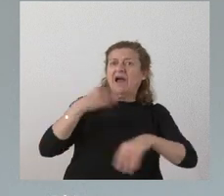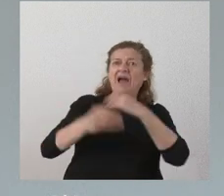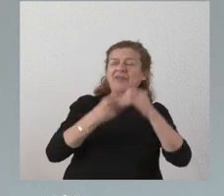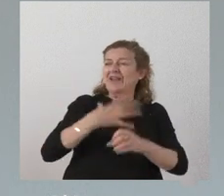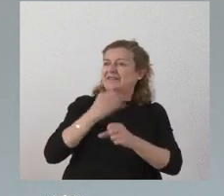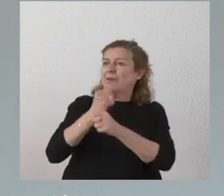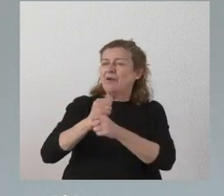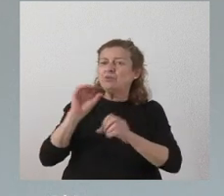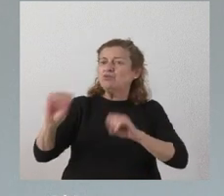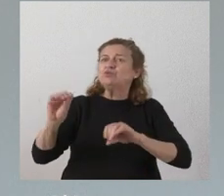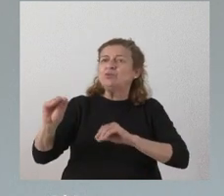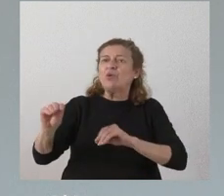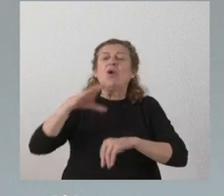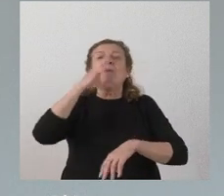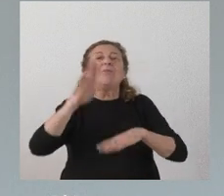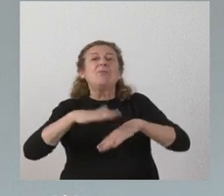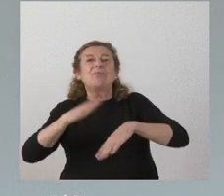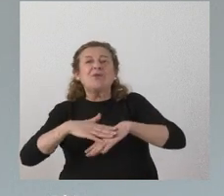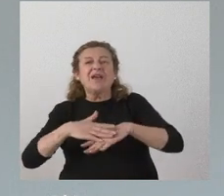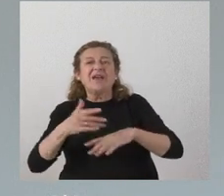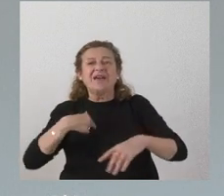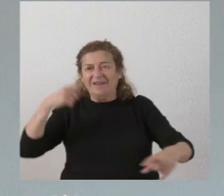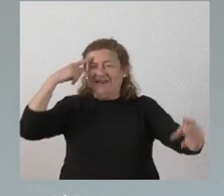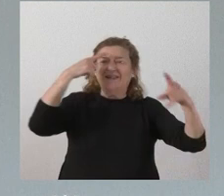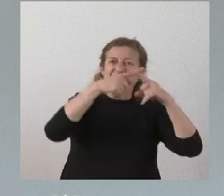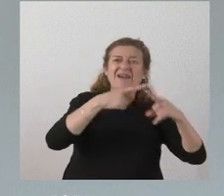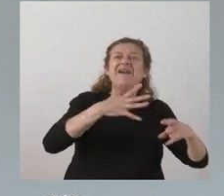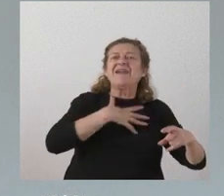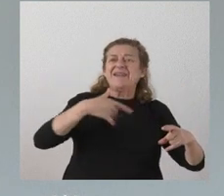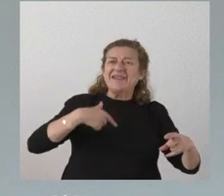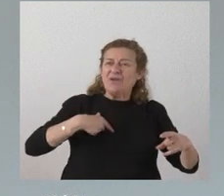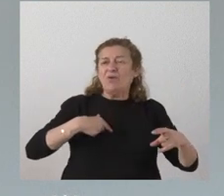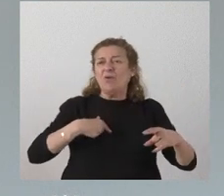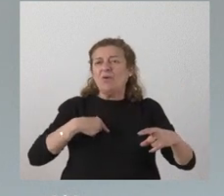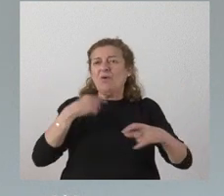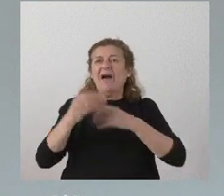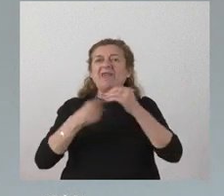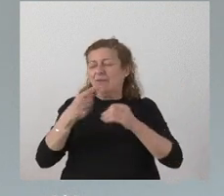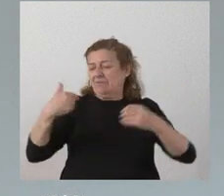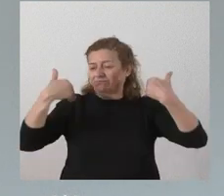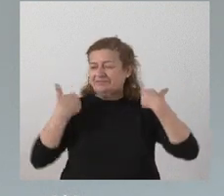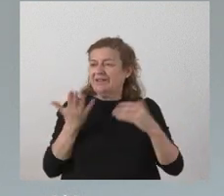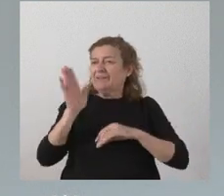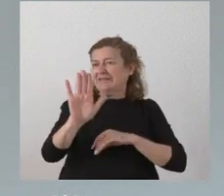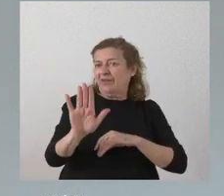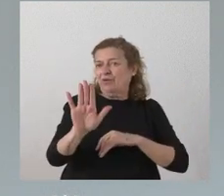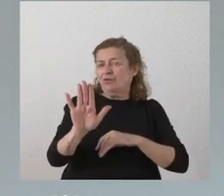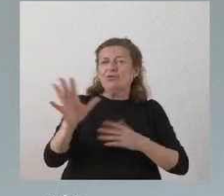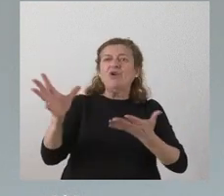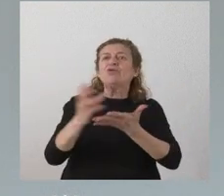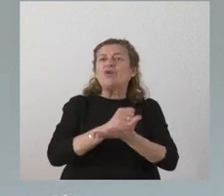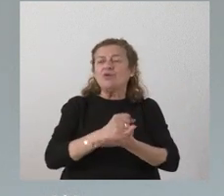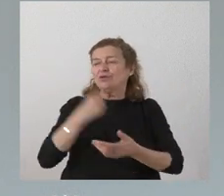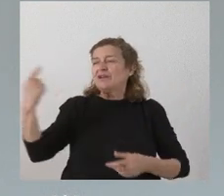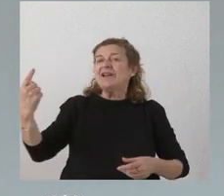trabajo porque se dedique a llevar a cabo una representación de todos y cada